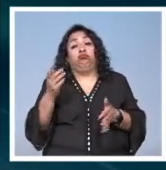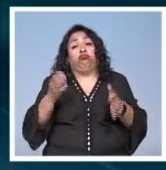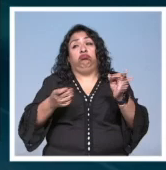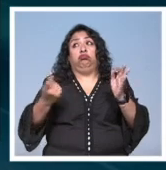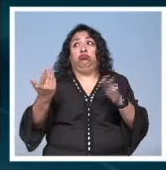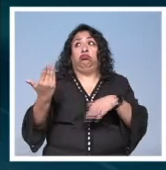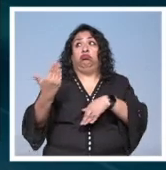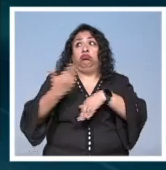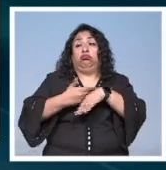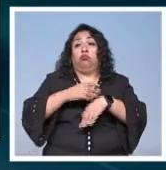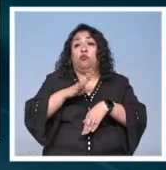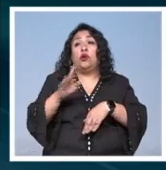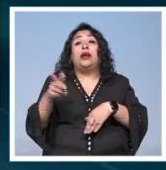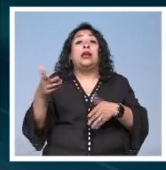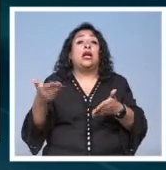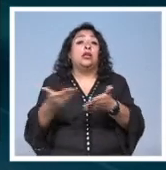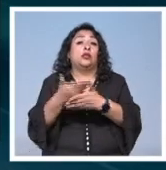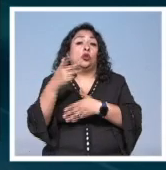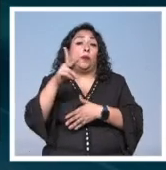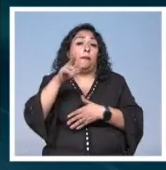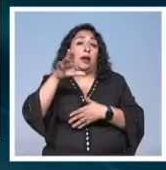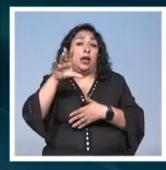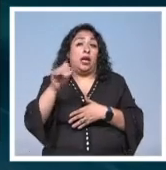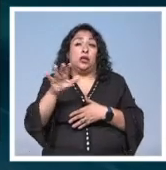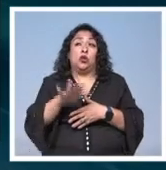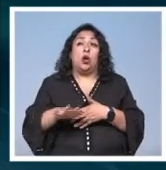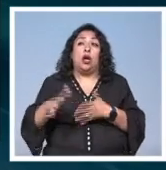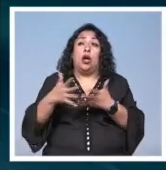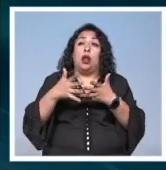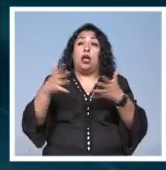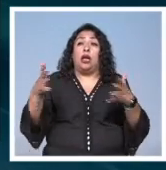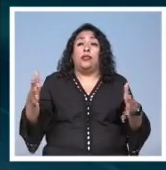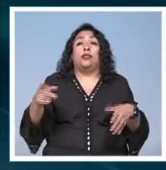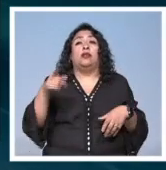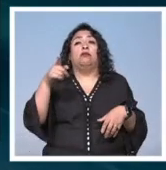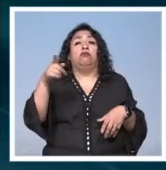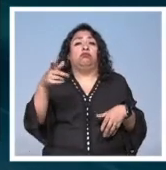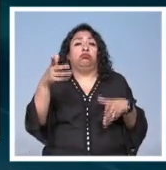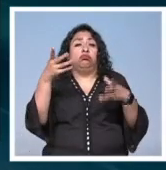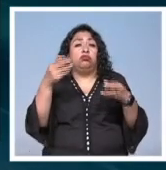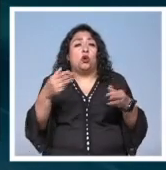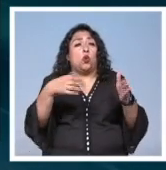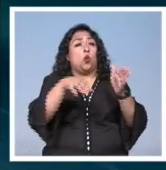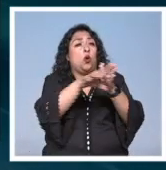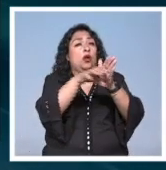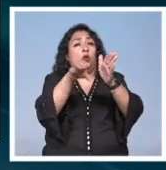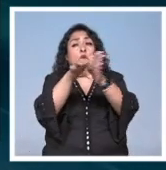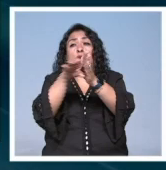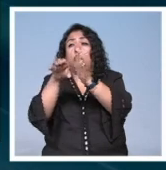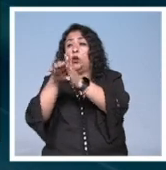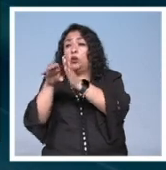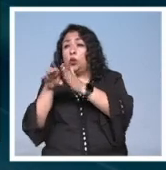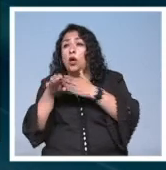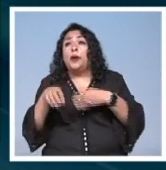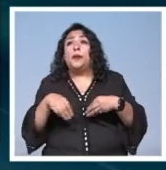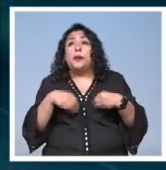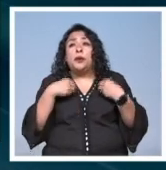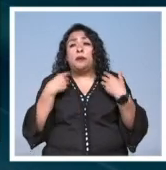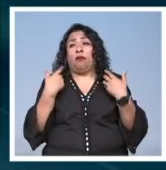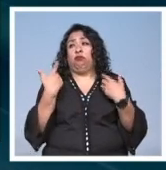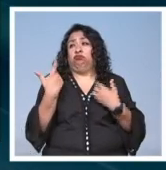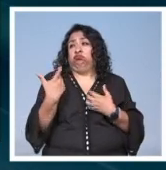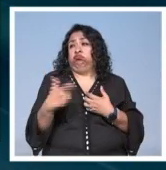muerte él que había nacido en palacio en un palacio de miles de cientos de habitaciones que había vivido entre